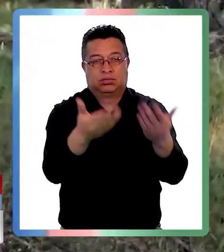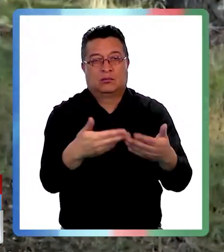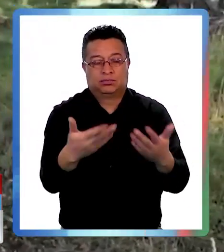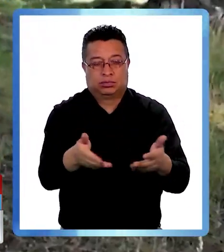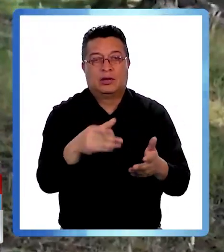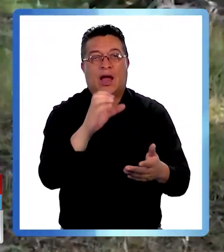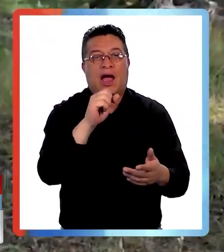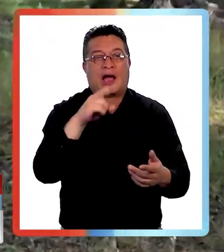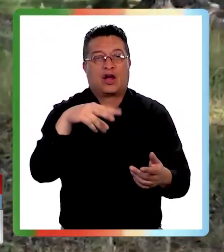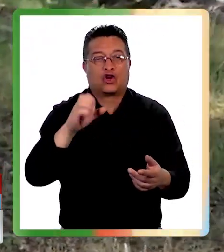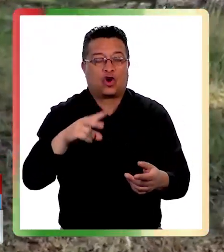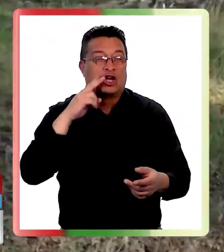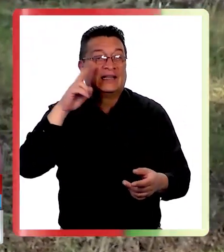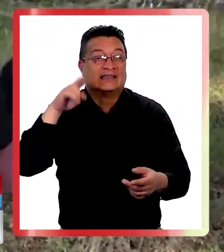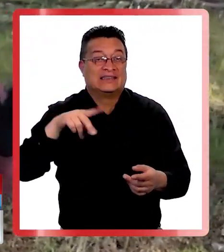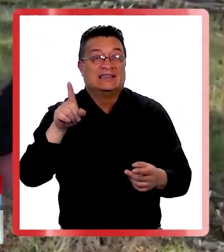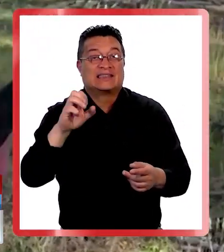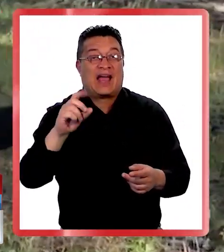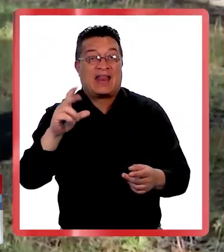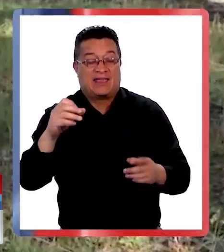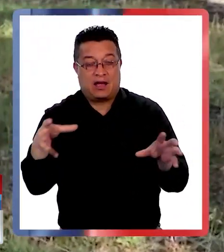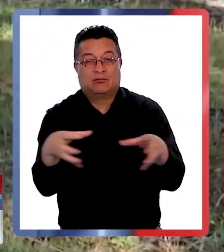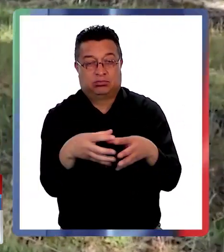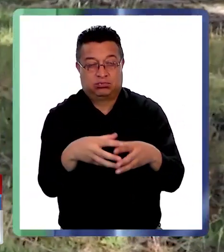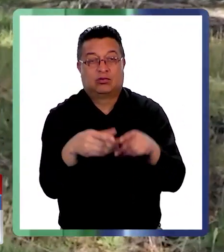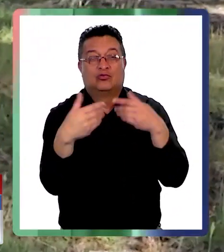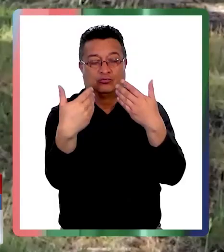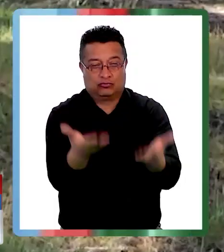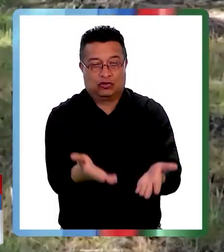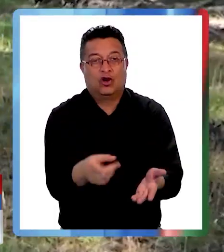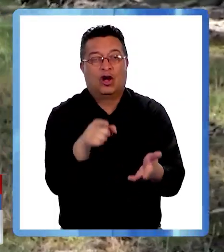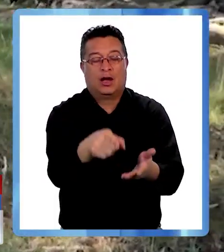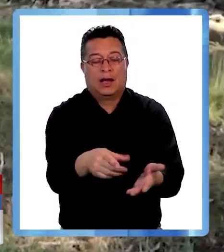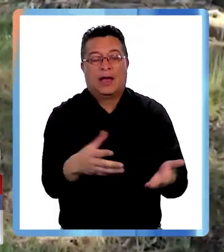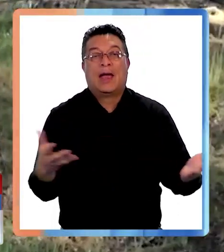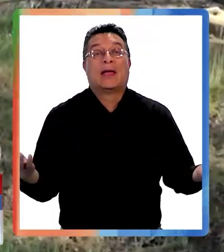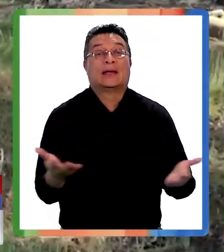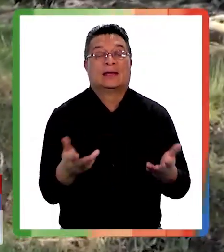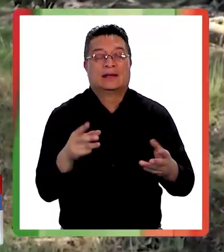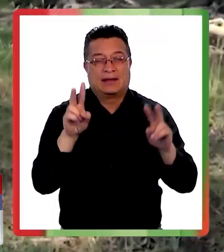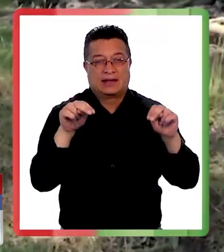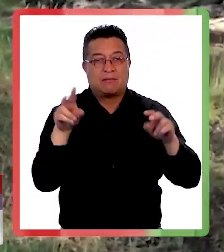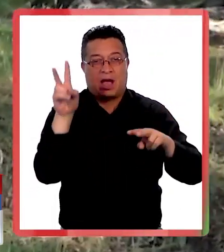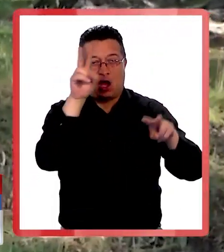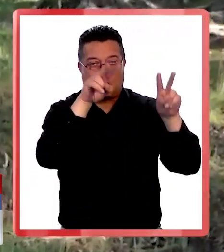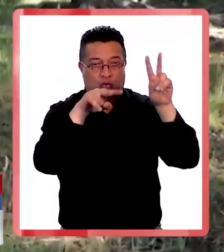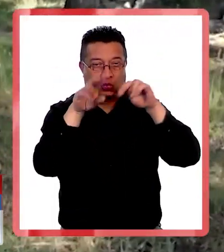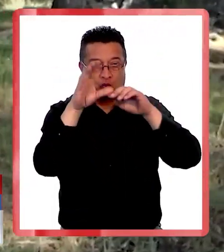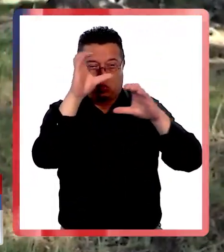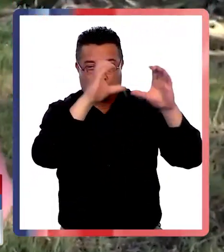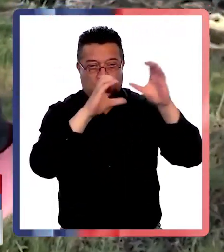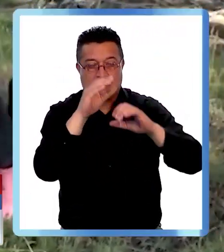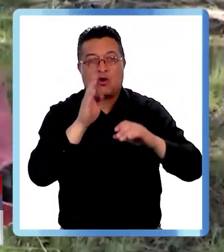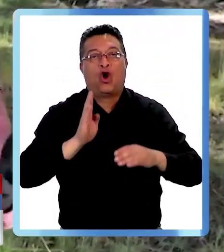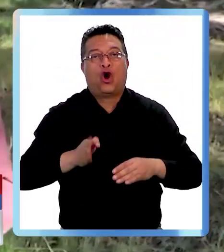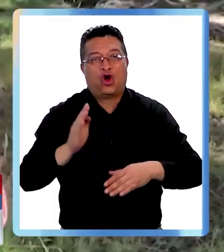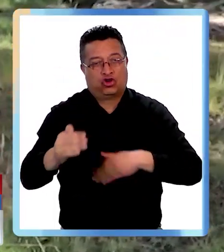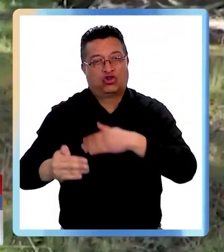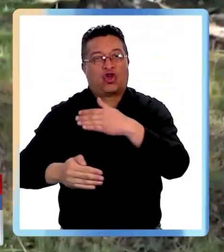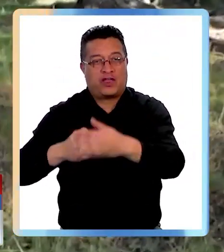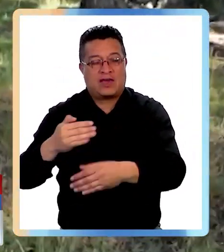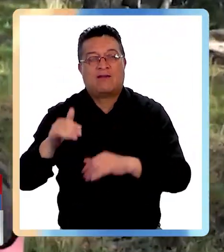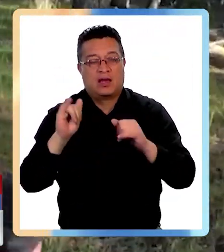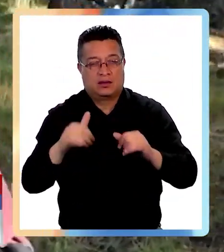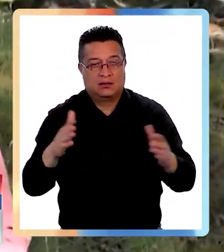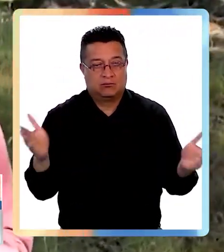Ancón Sin Salida, para una organización que está trabajando temas de turismo sostenible y también